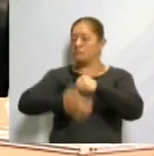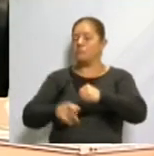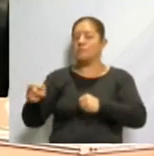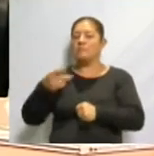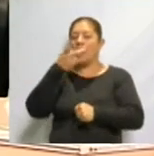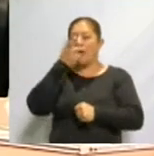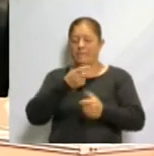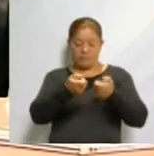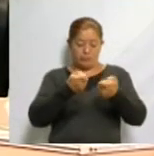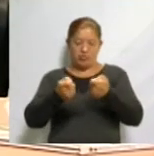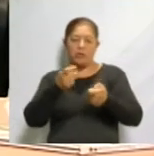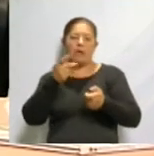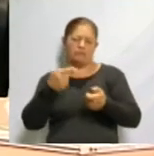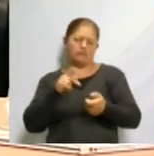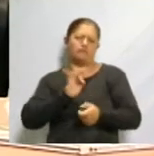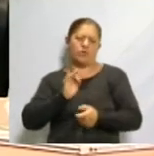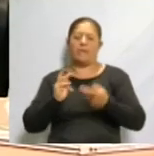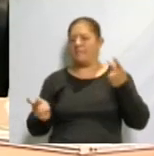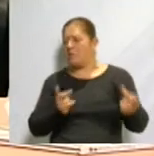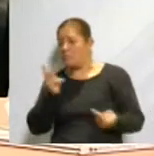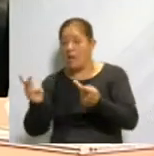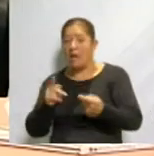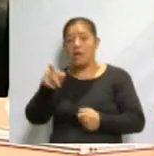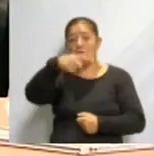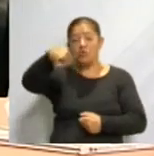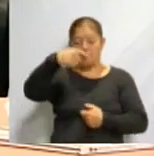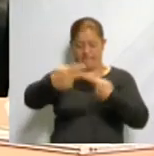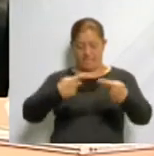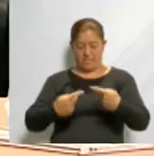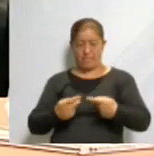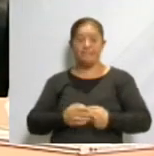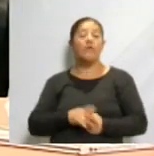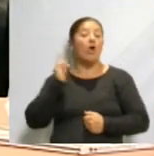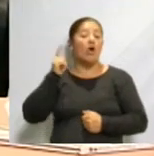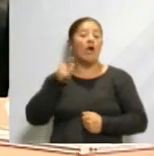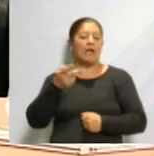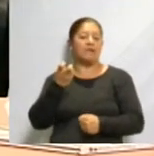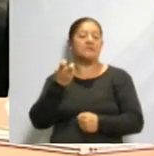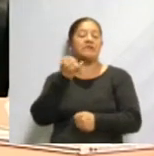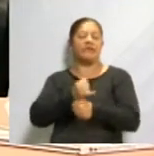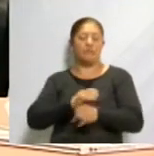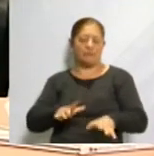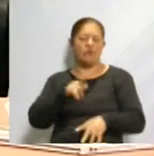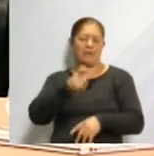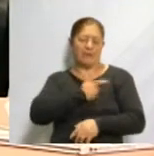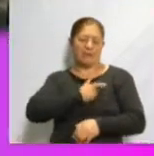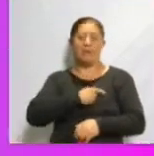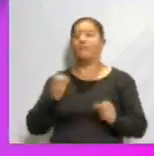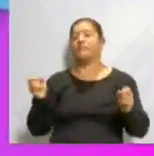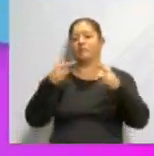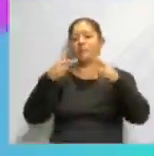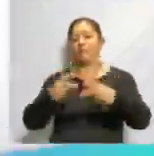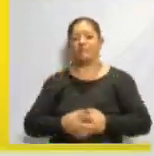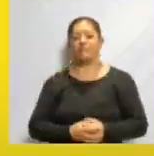y puede abrir un periodo de preguntas y comentarios de la audiencia. Espero que esta información haya sido de tu agrado. Hasta luego.